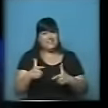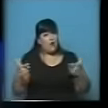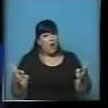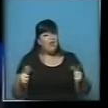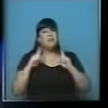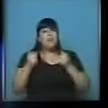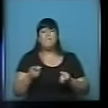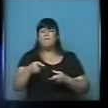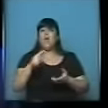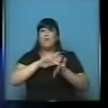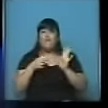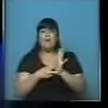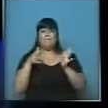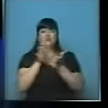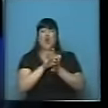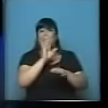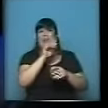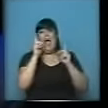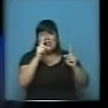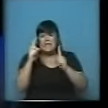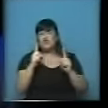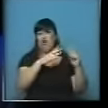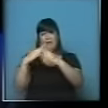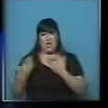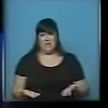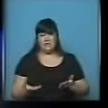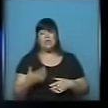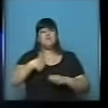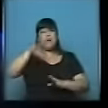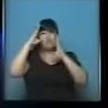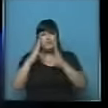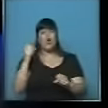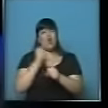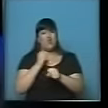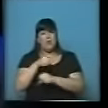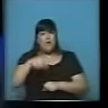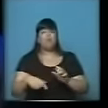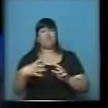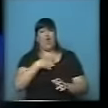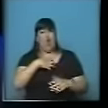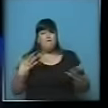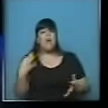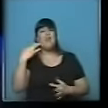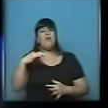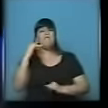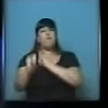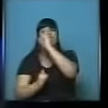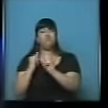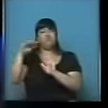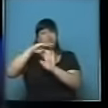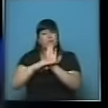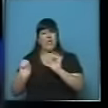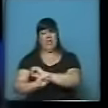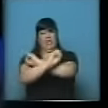que hemos tenido en la atención domiciliaria. Nuestro compromiso es con un gobierno confiable, con reglas de juego claras, que